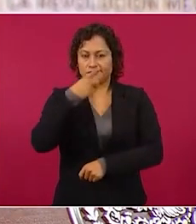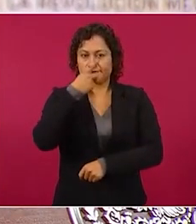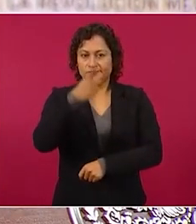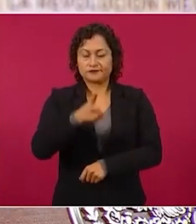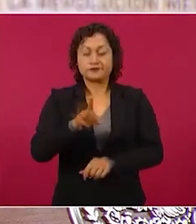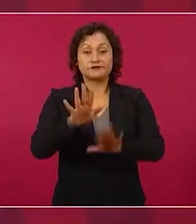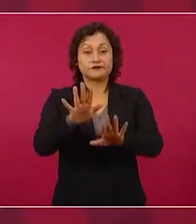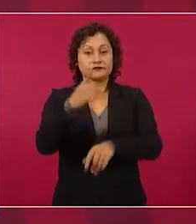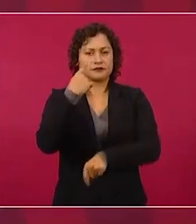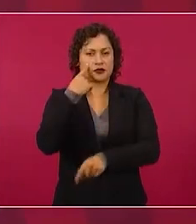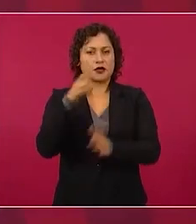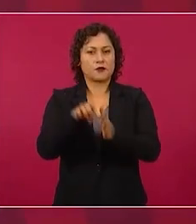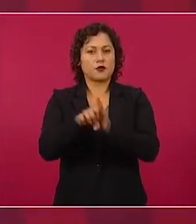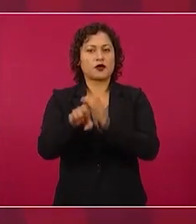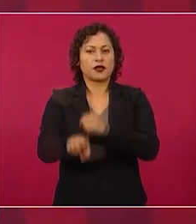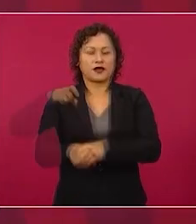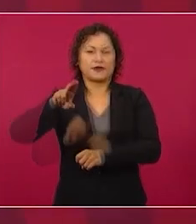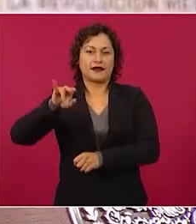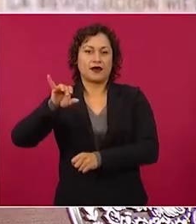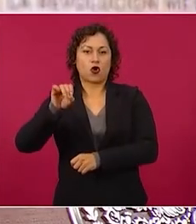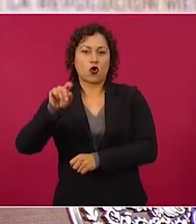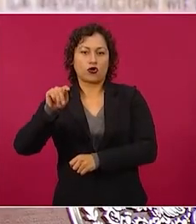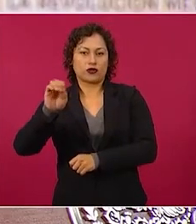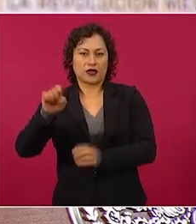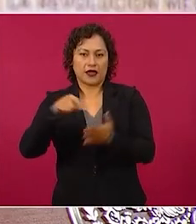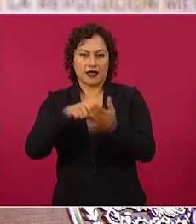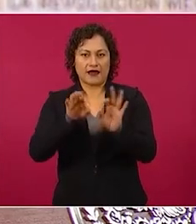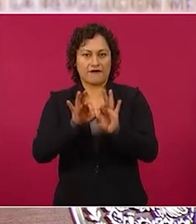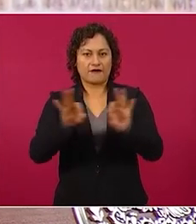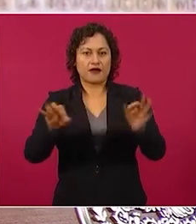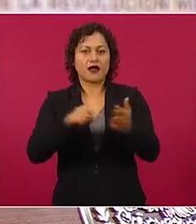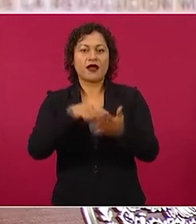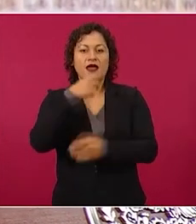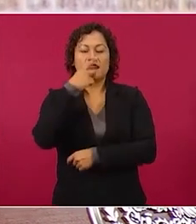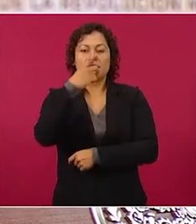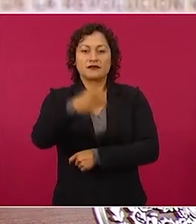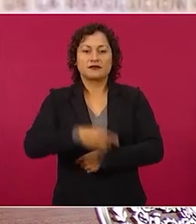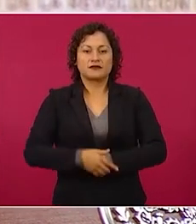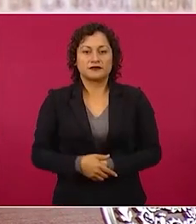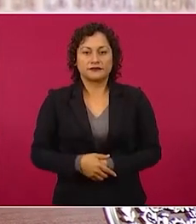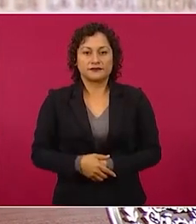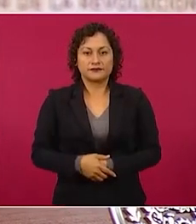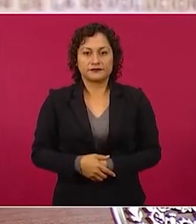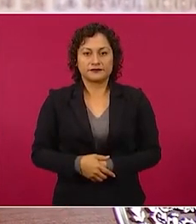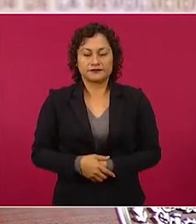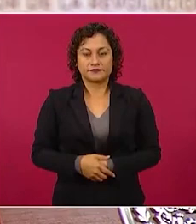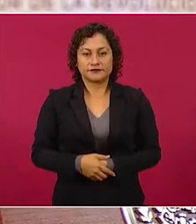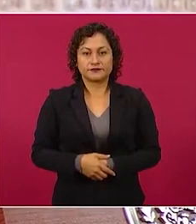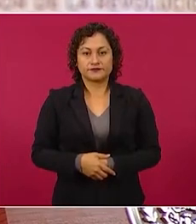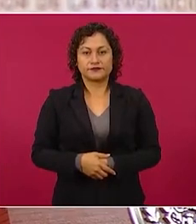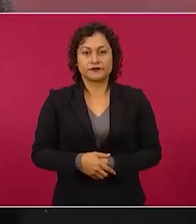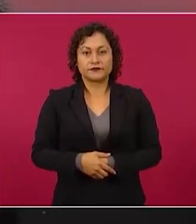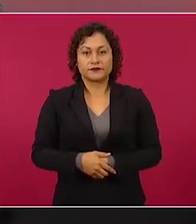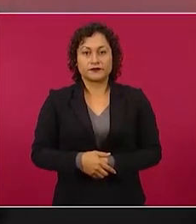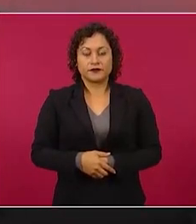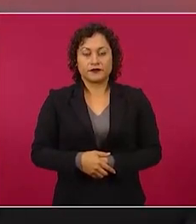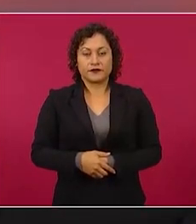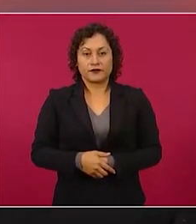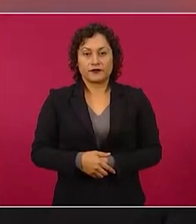del Quijote de que por la libertad y la dignidad